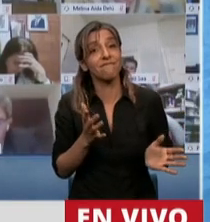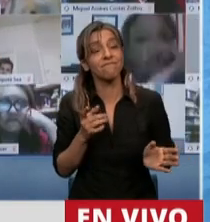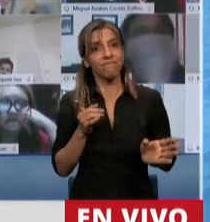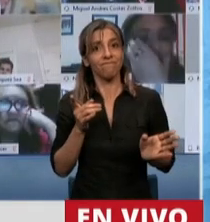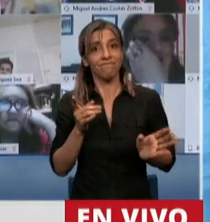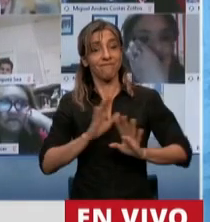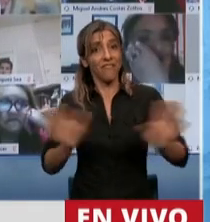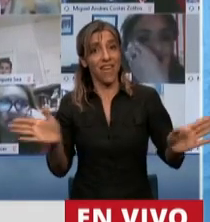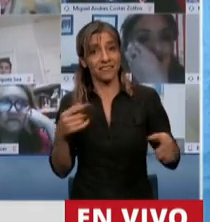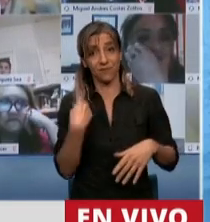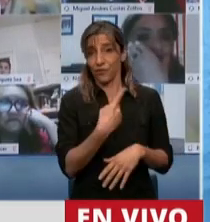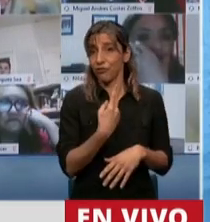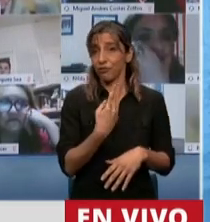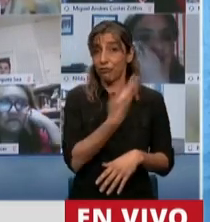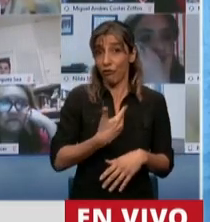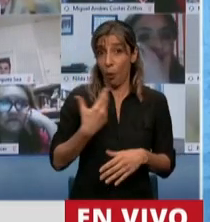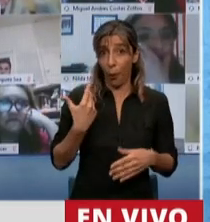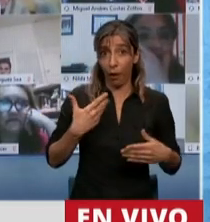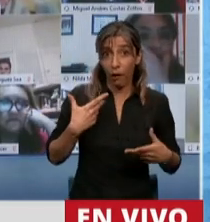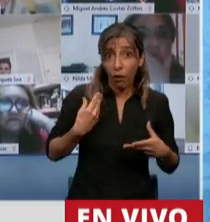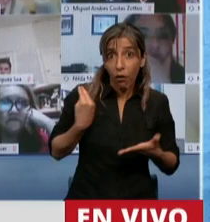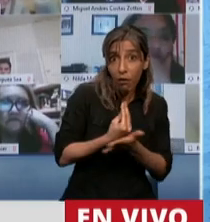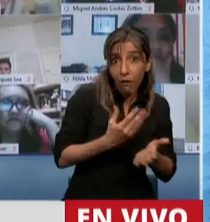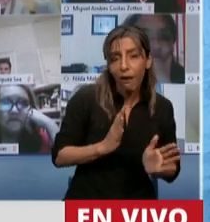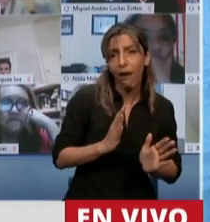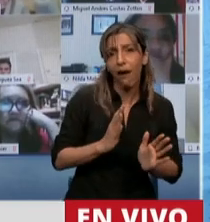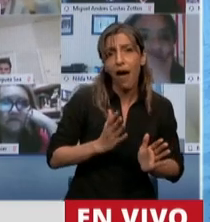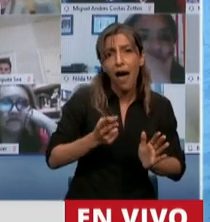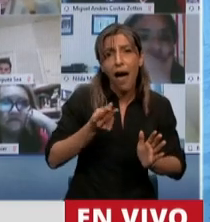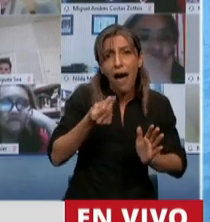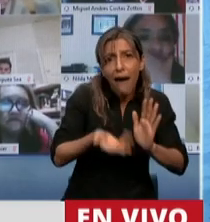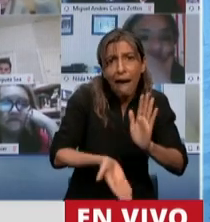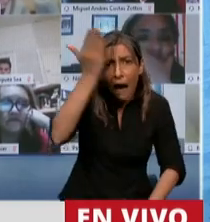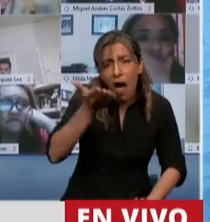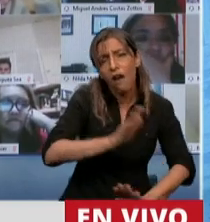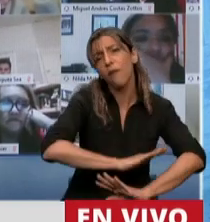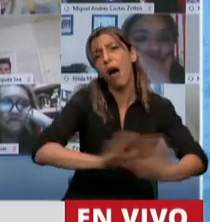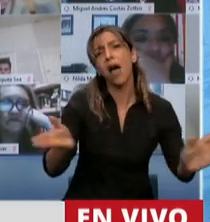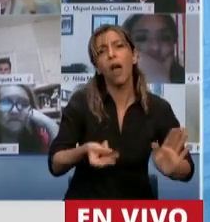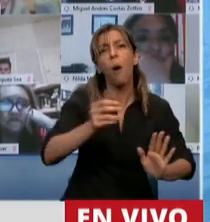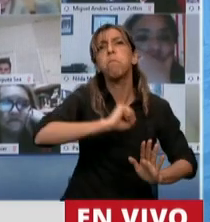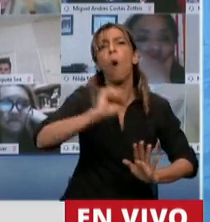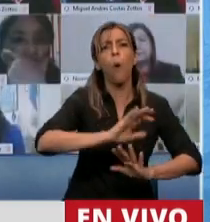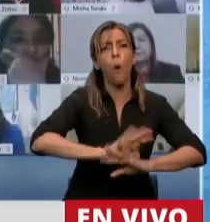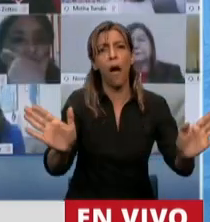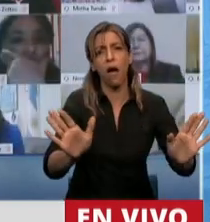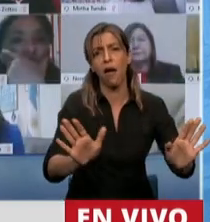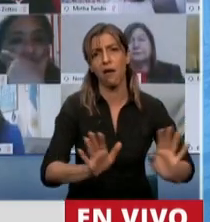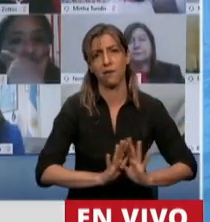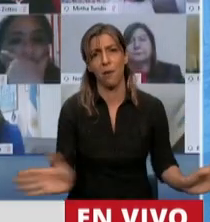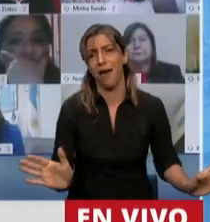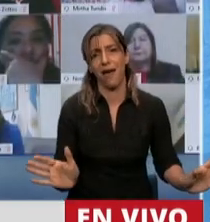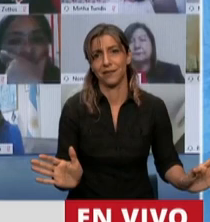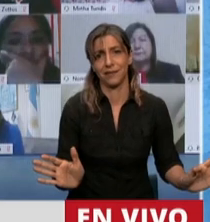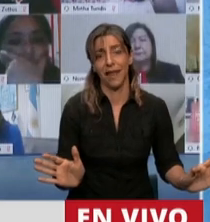tarifazo en el momento que nosotros ganamos la elección. Se terminaron los tarifazos en la Argentina. Y por